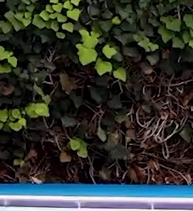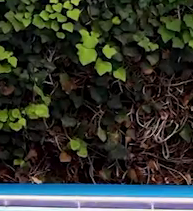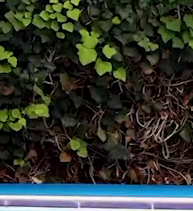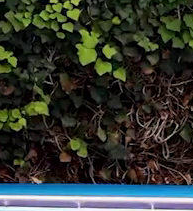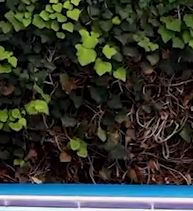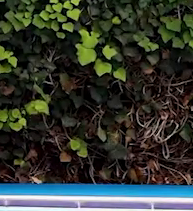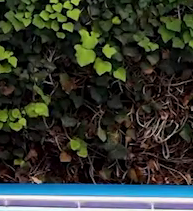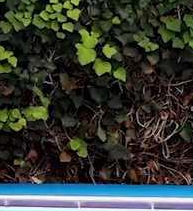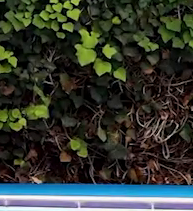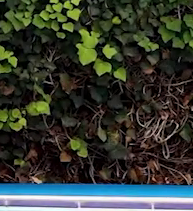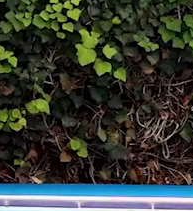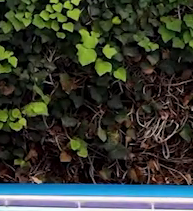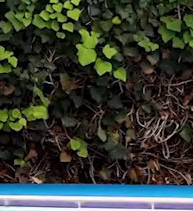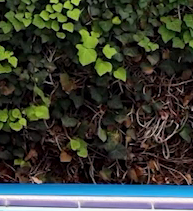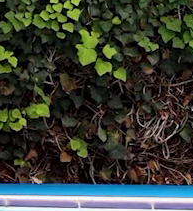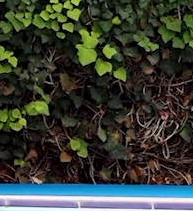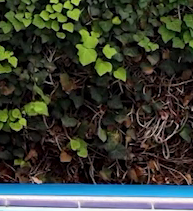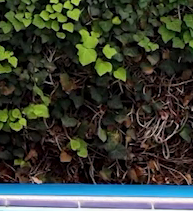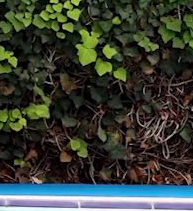Bien. Bien.